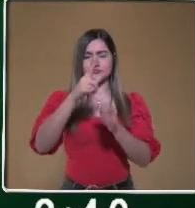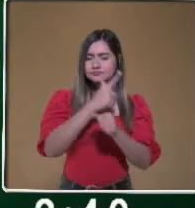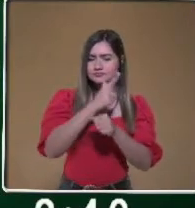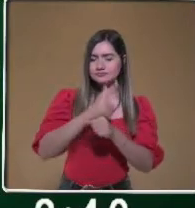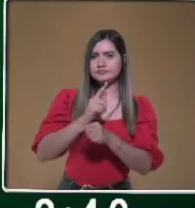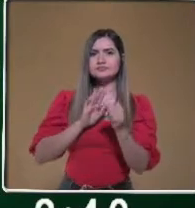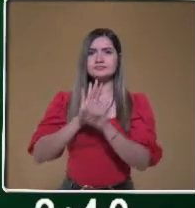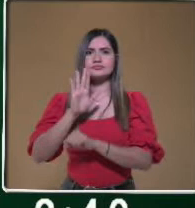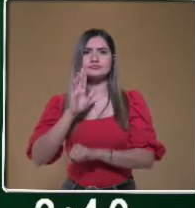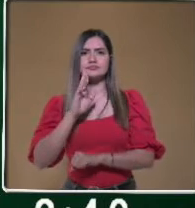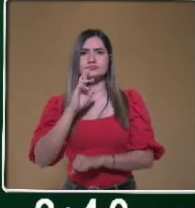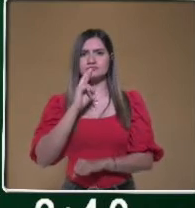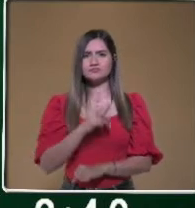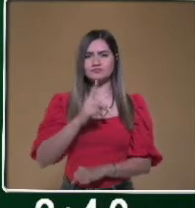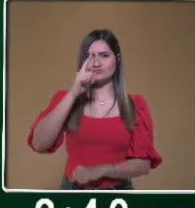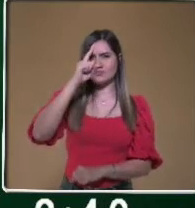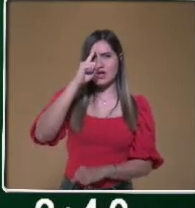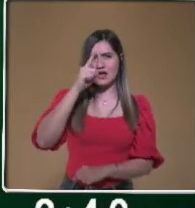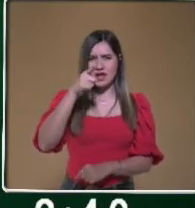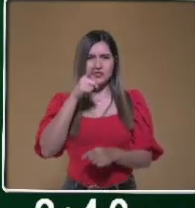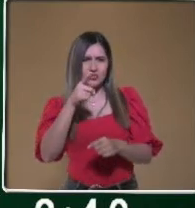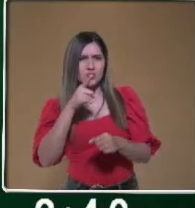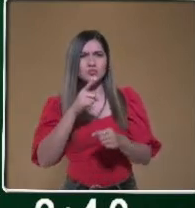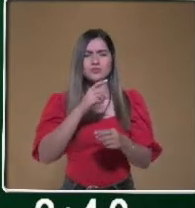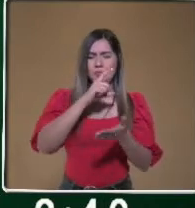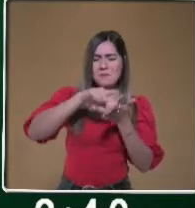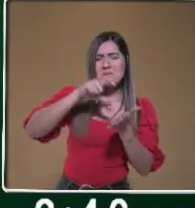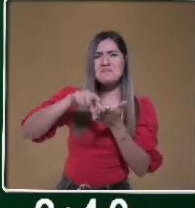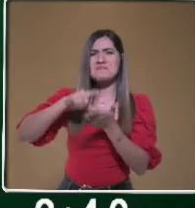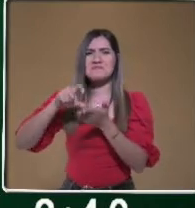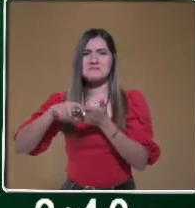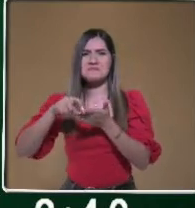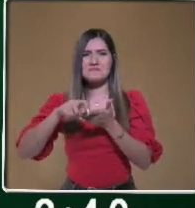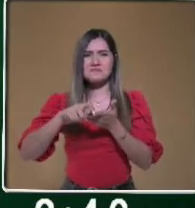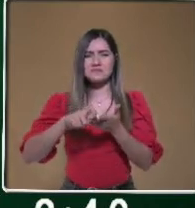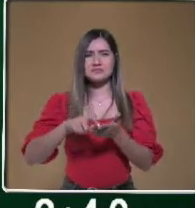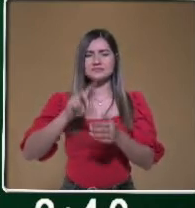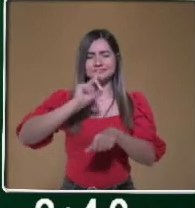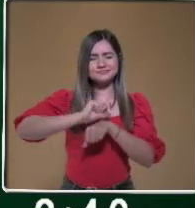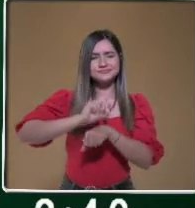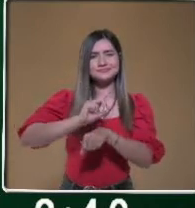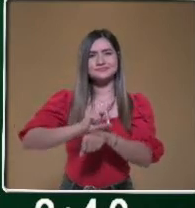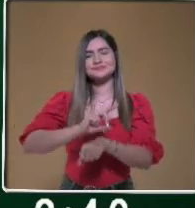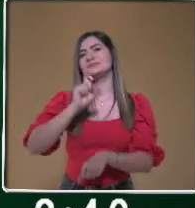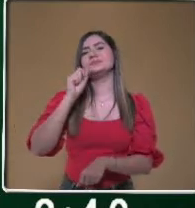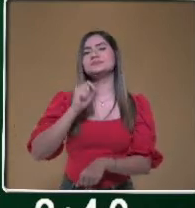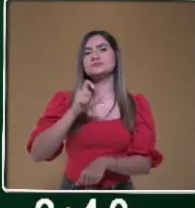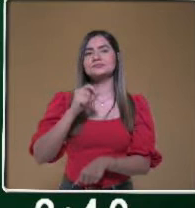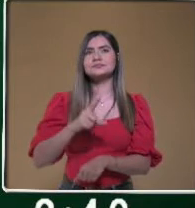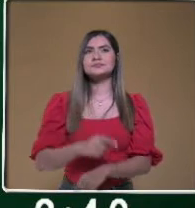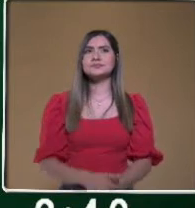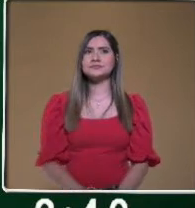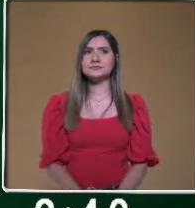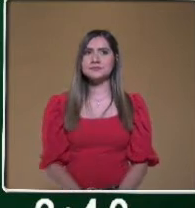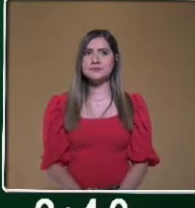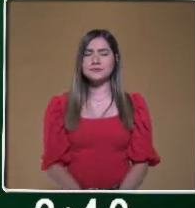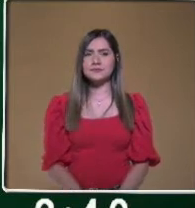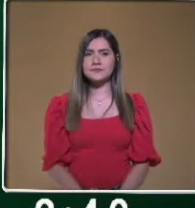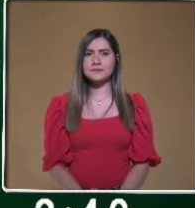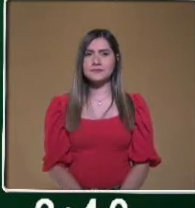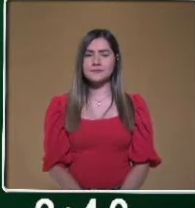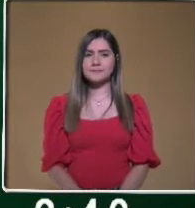productos sería recomendable consumir más frecuentemente y evitar consumir